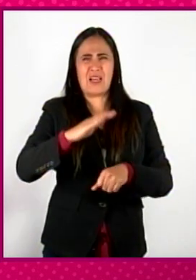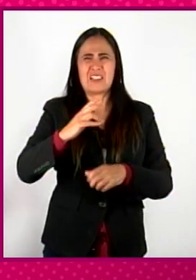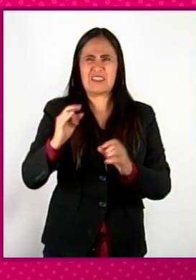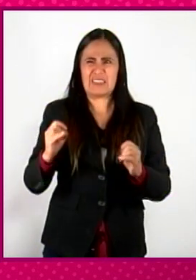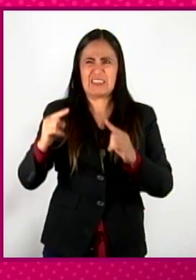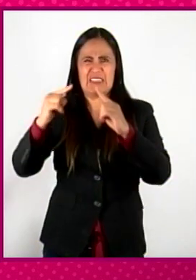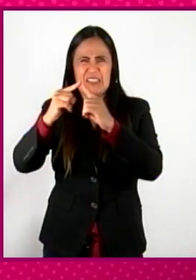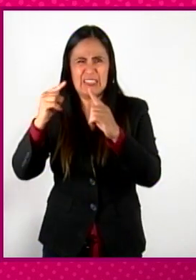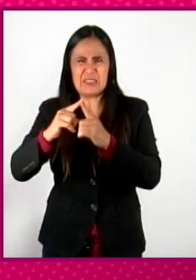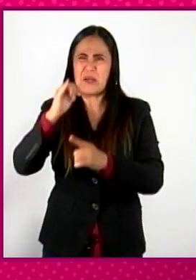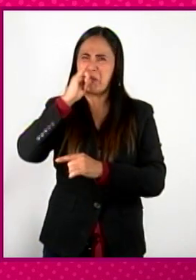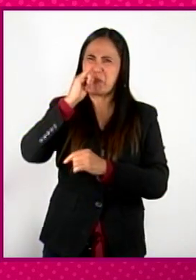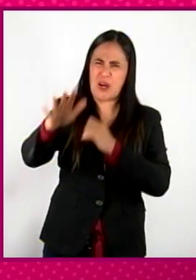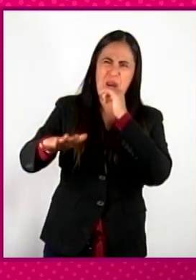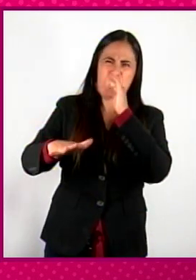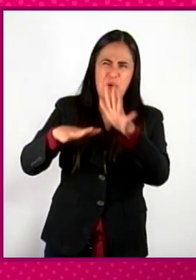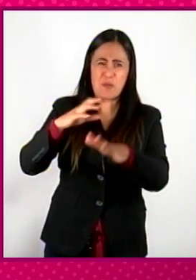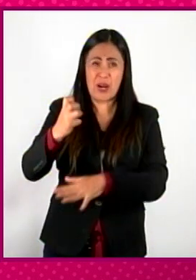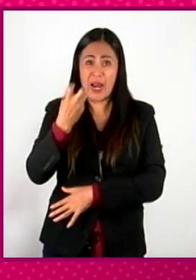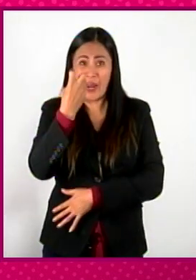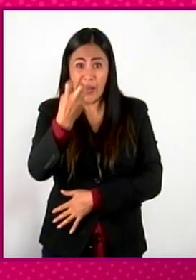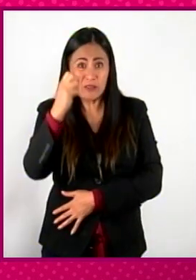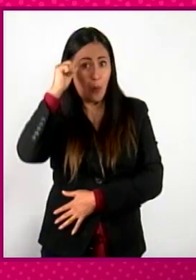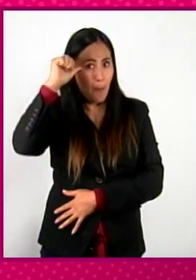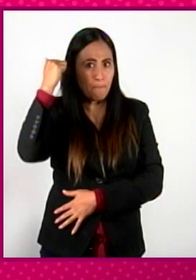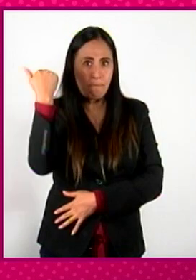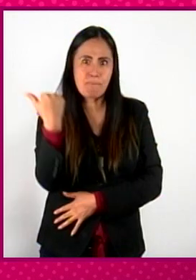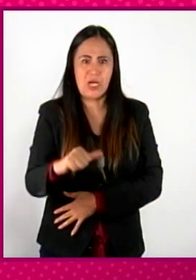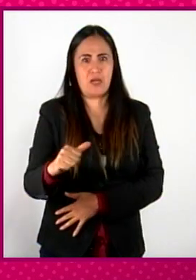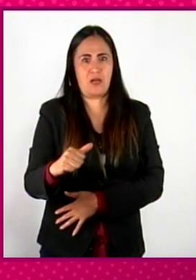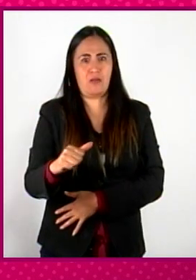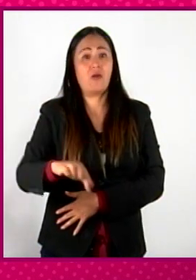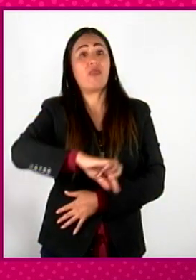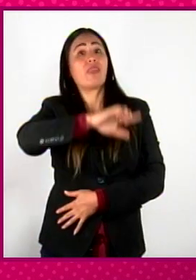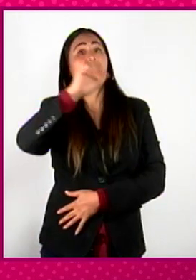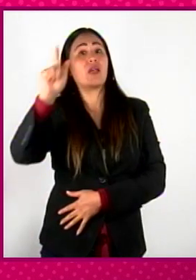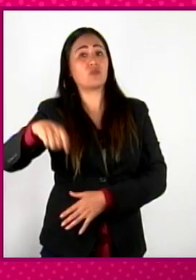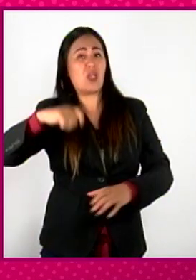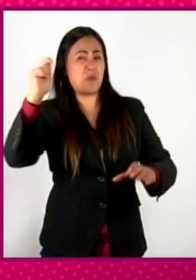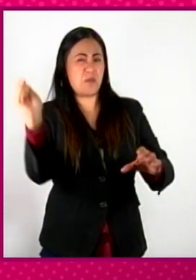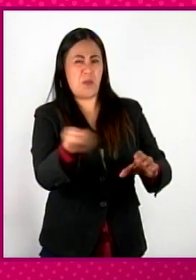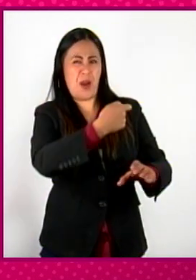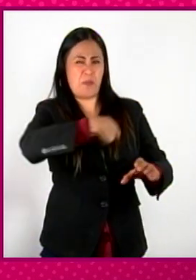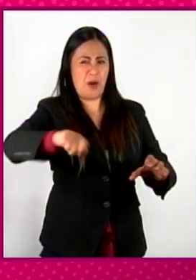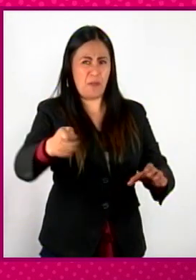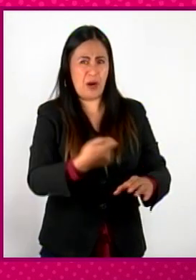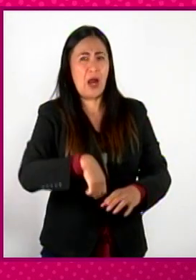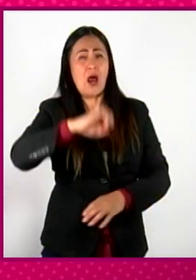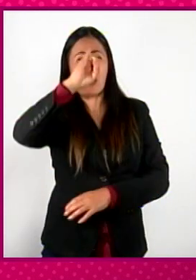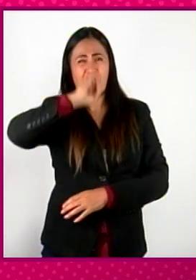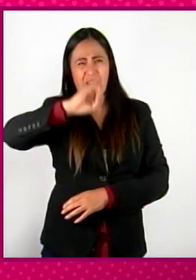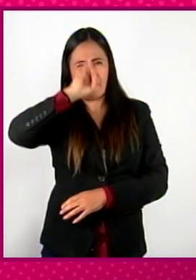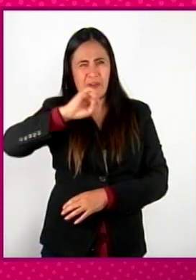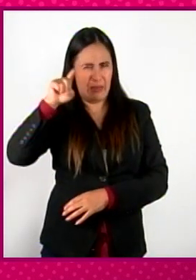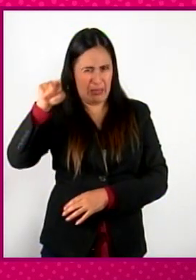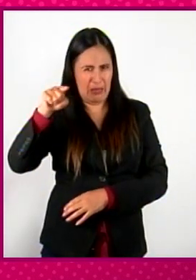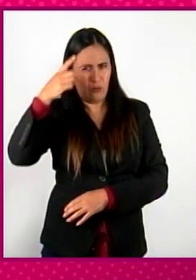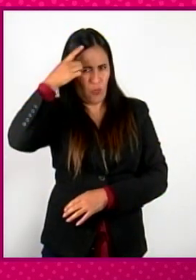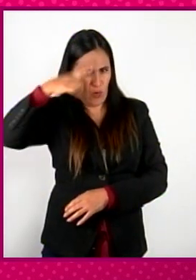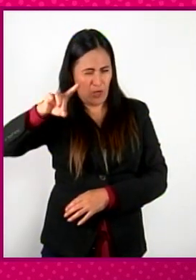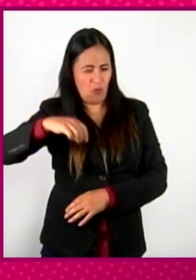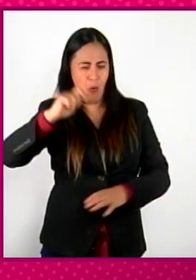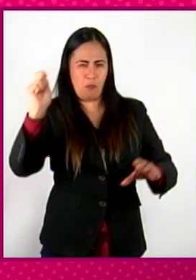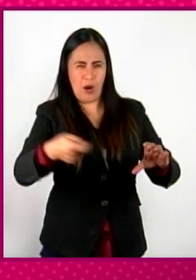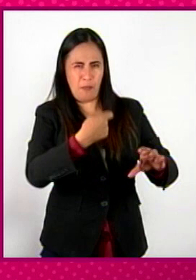considerado pecado y el azote, si yo, si el amo azotaba, por ejemplo, el